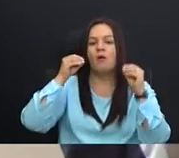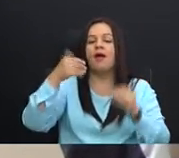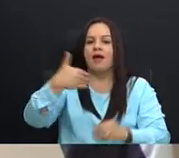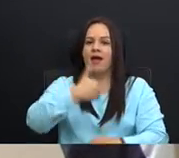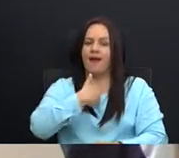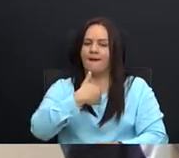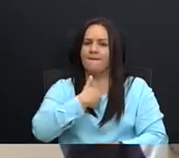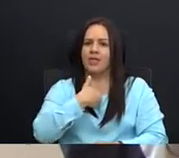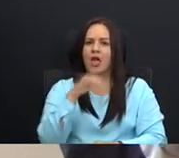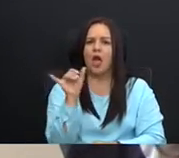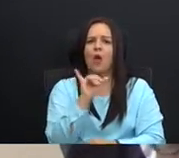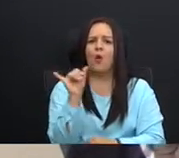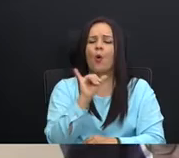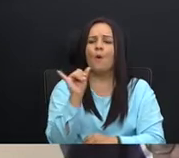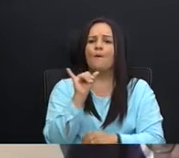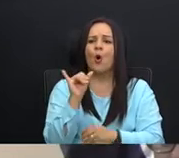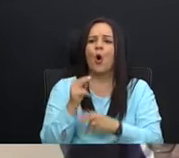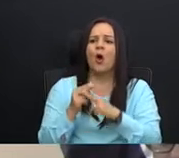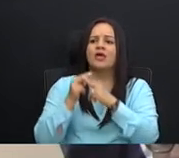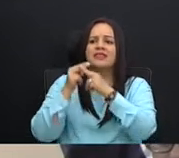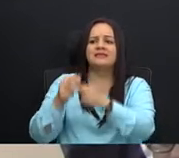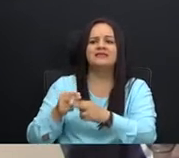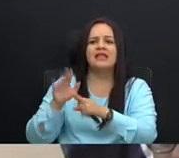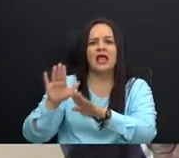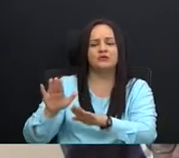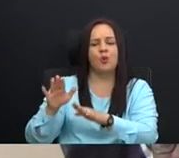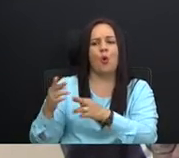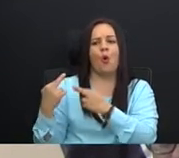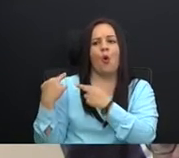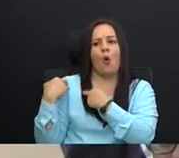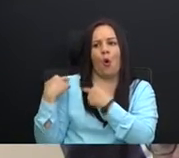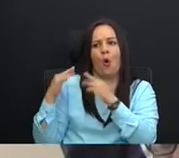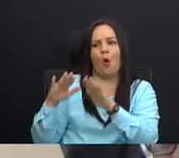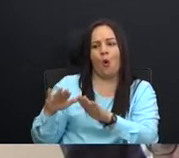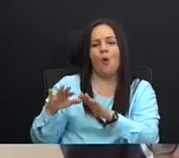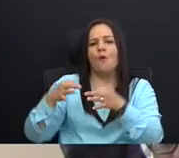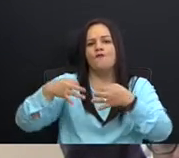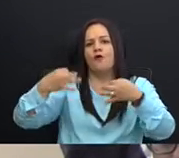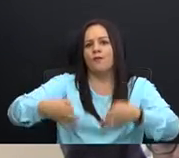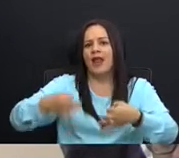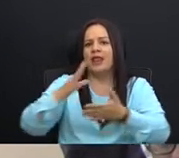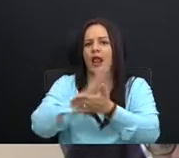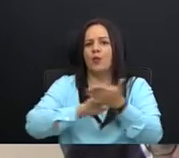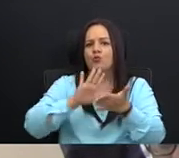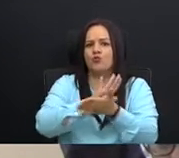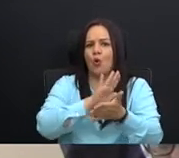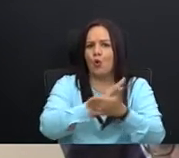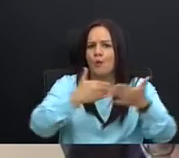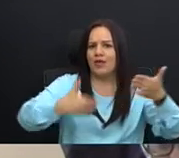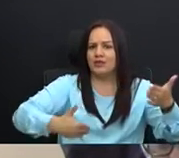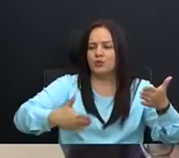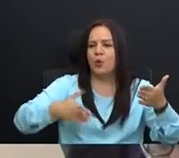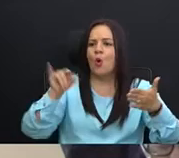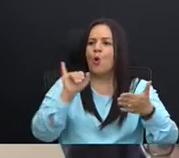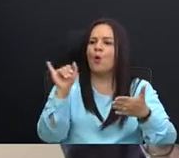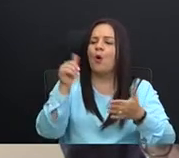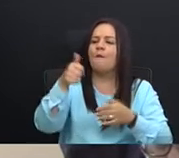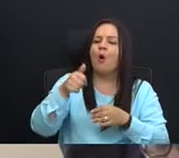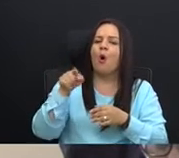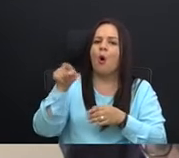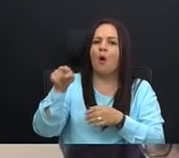una especie, como, de designación, formal, en algún documento, en alguna circular, como colocándolo, a él,